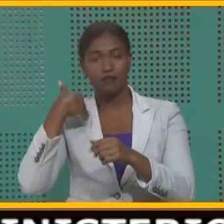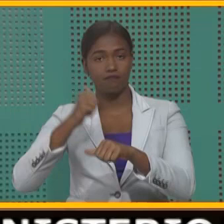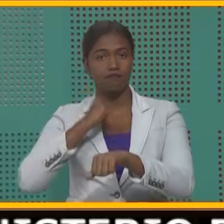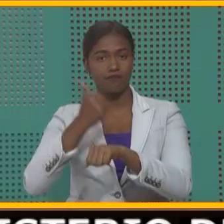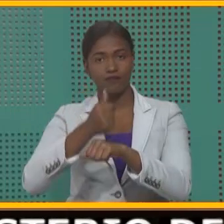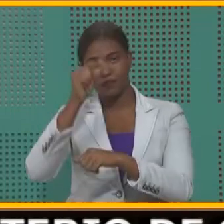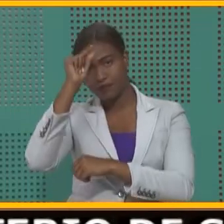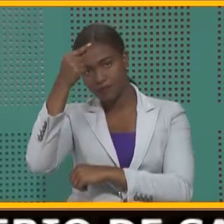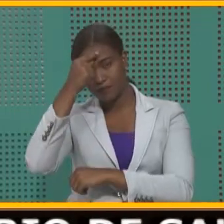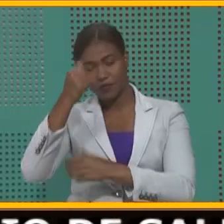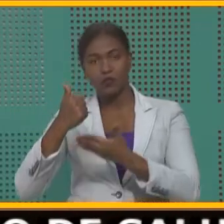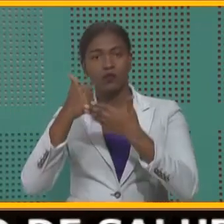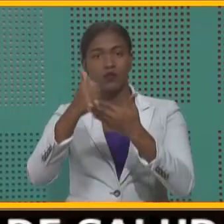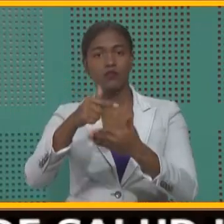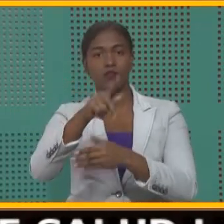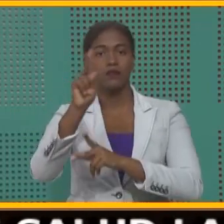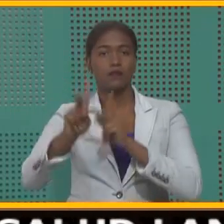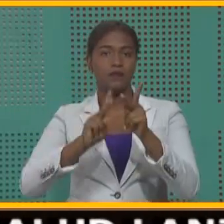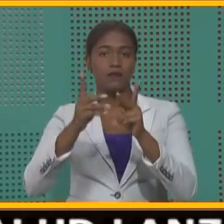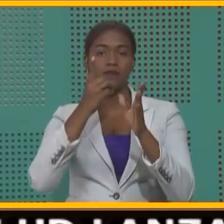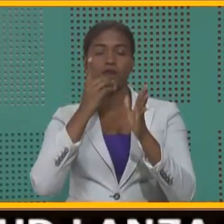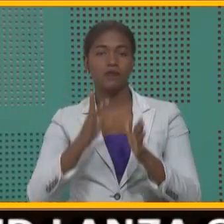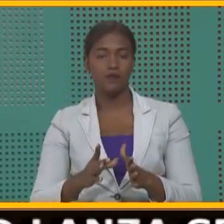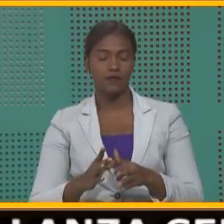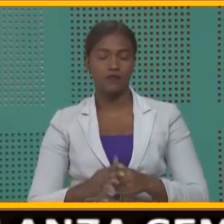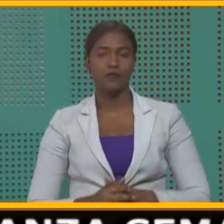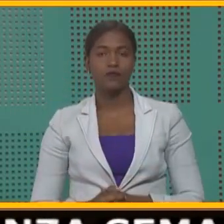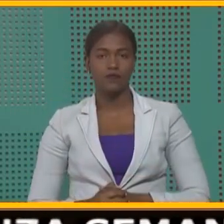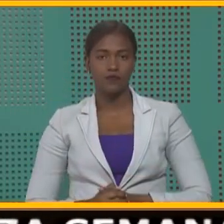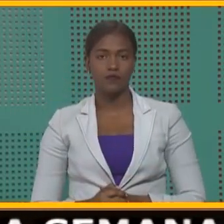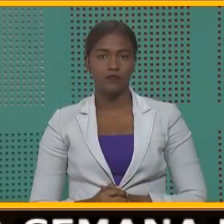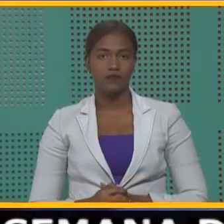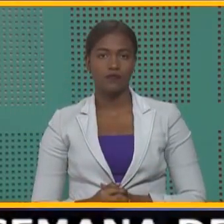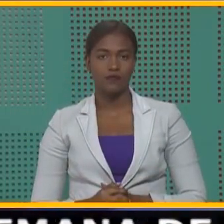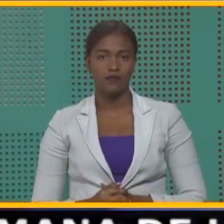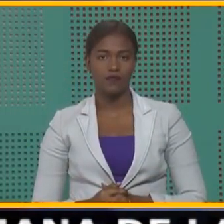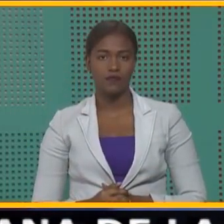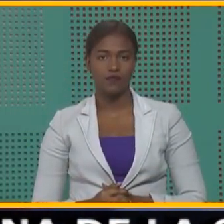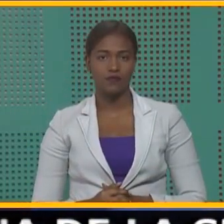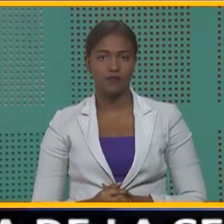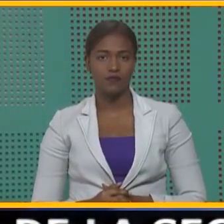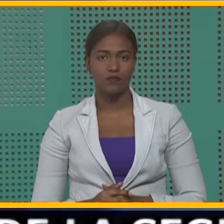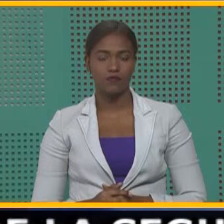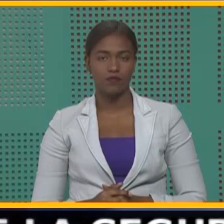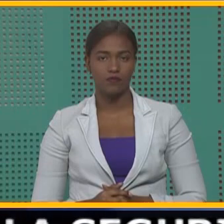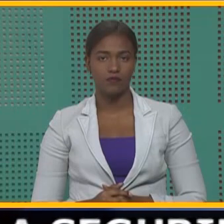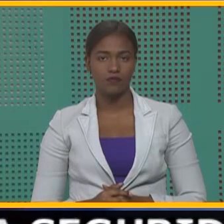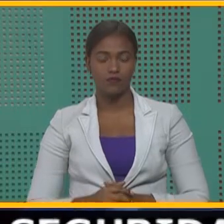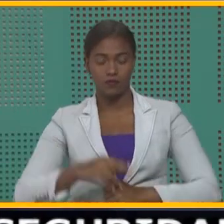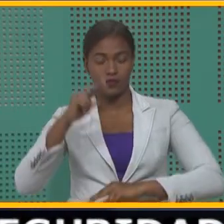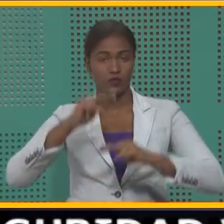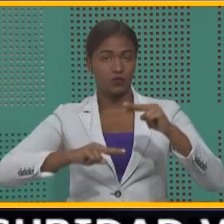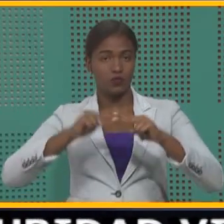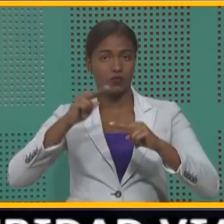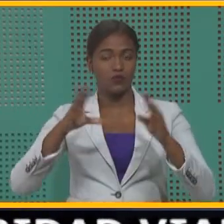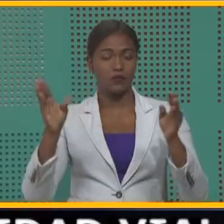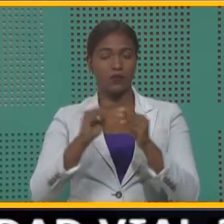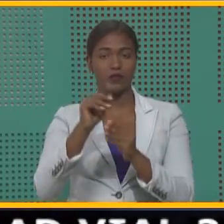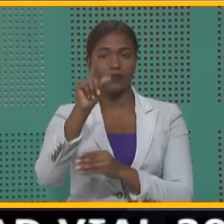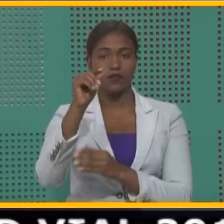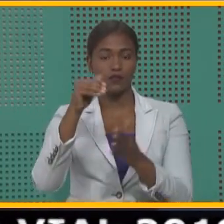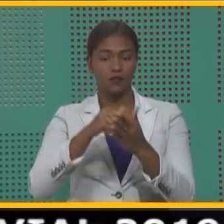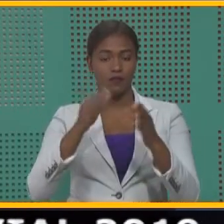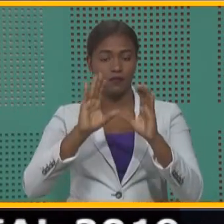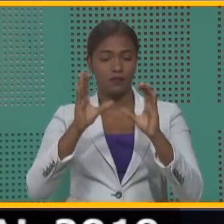implementa el gobierno a favor de la población dominicana. La construcción de más de 20.000 aulas